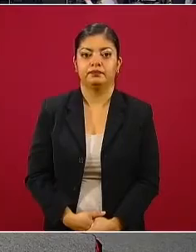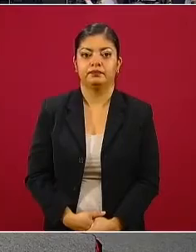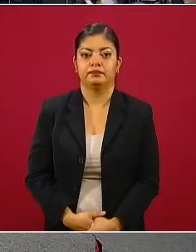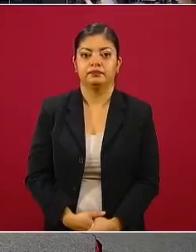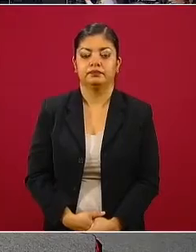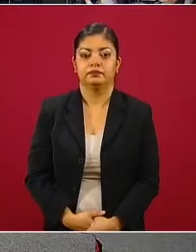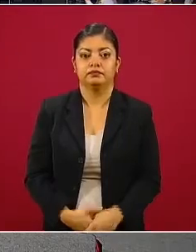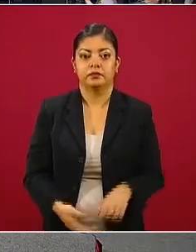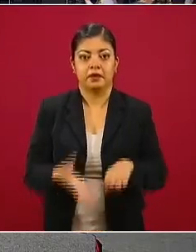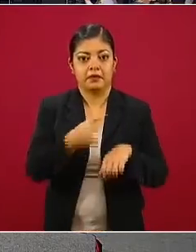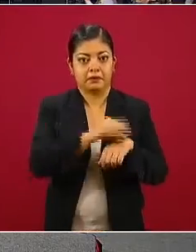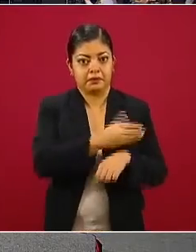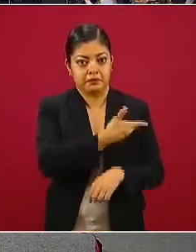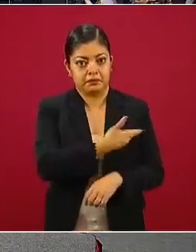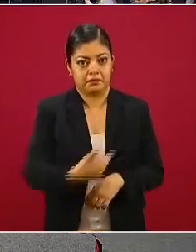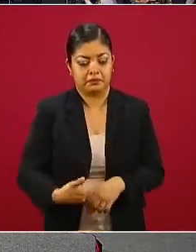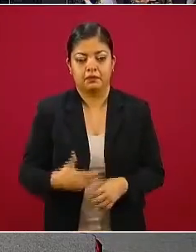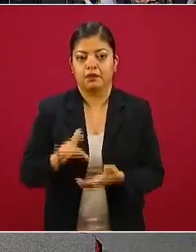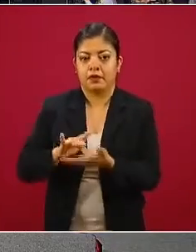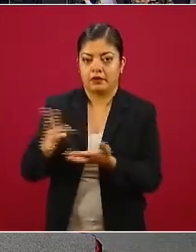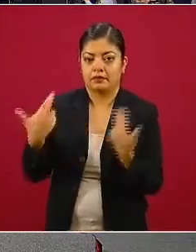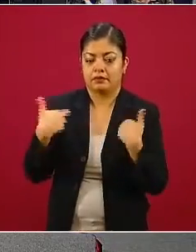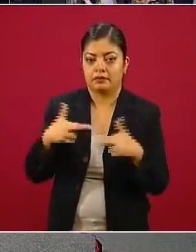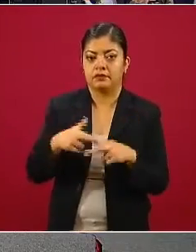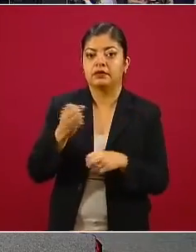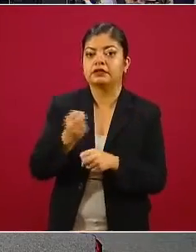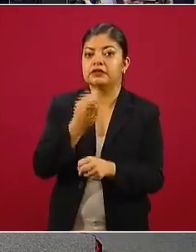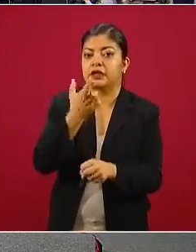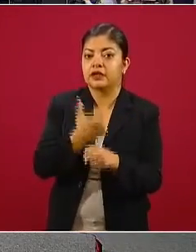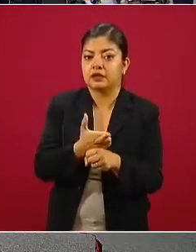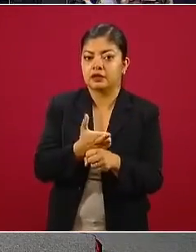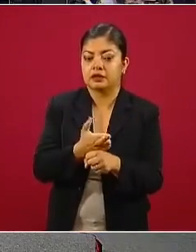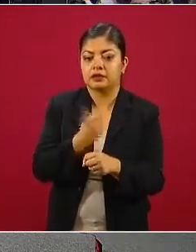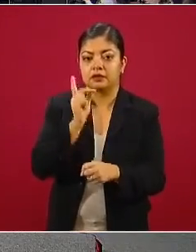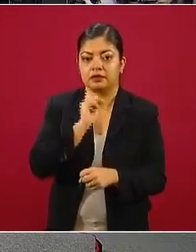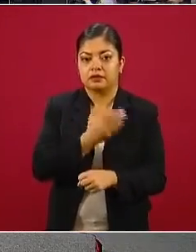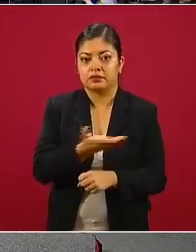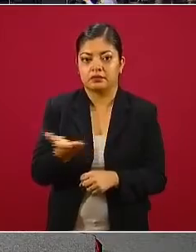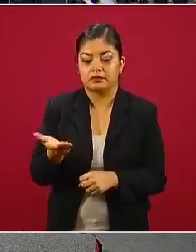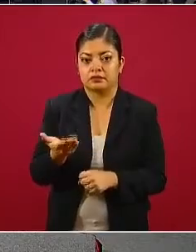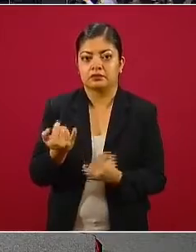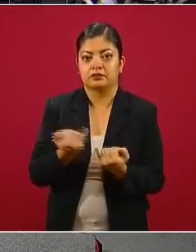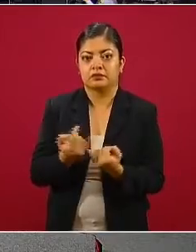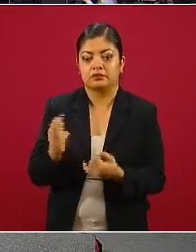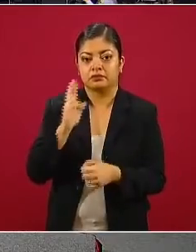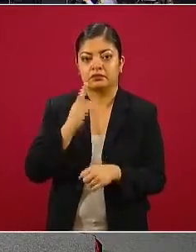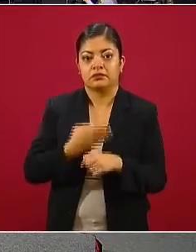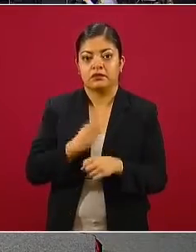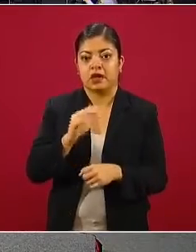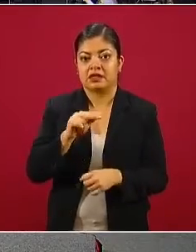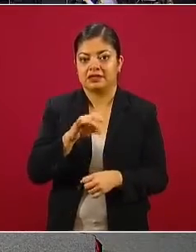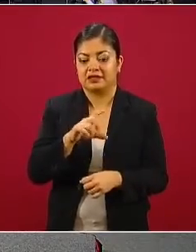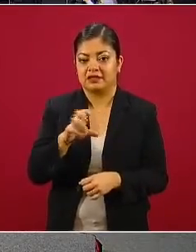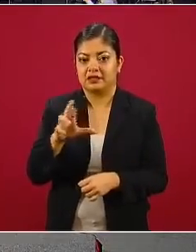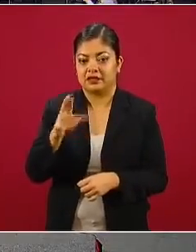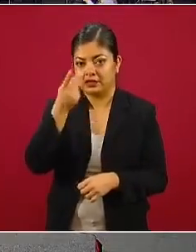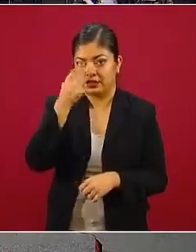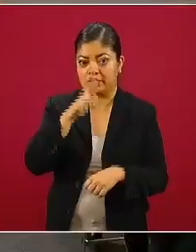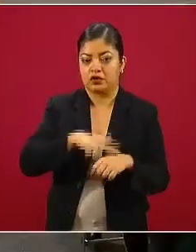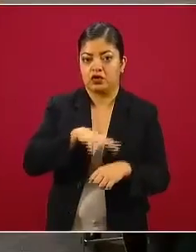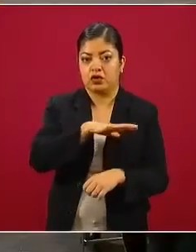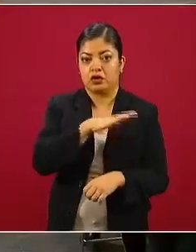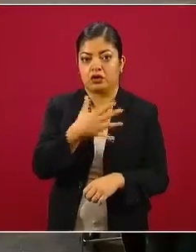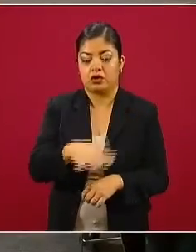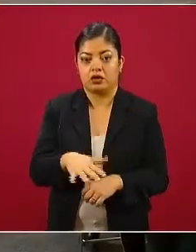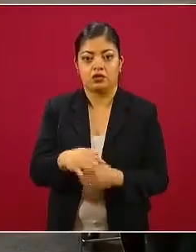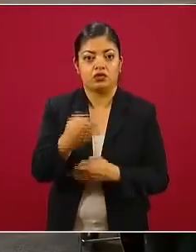Con permiso, señor presidente. Gracias, maestro. Secretarias, buenos días, canciller, director general. Muy buen día